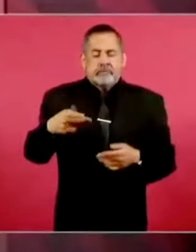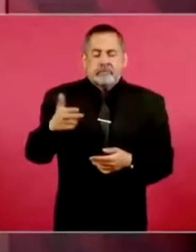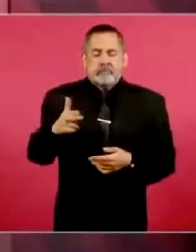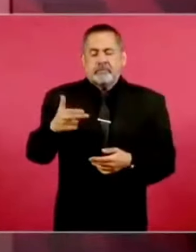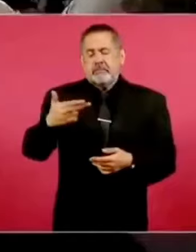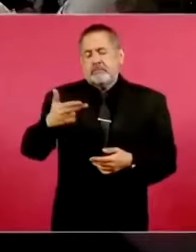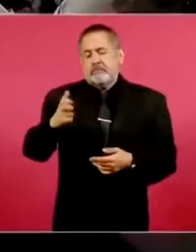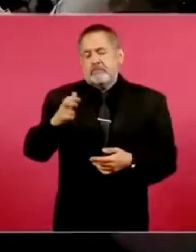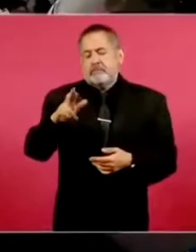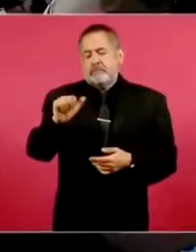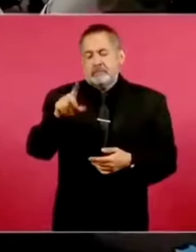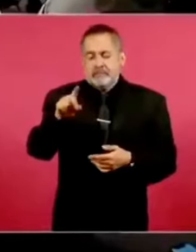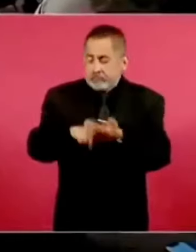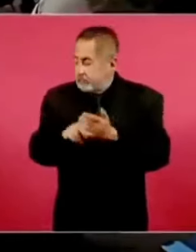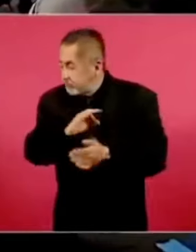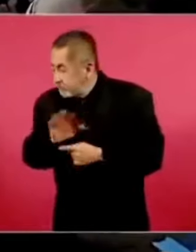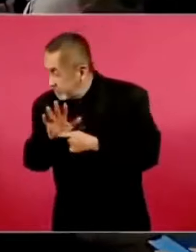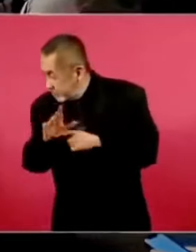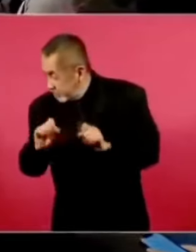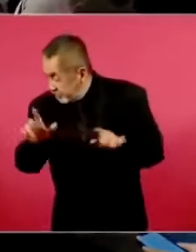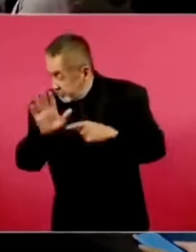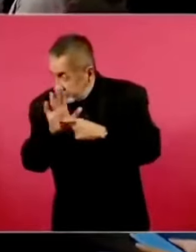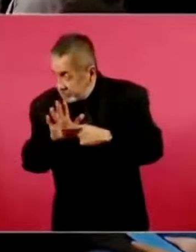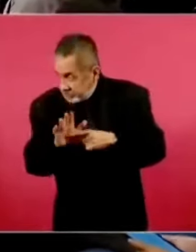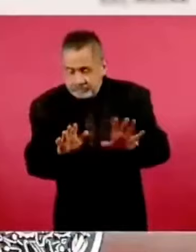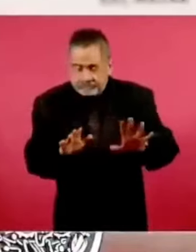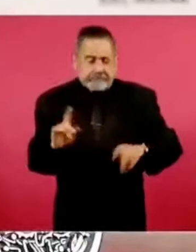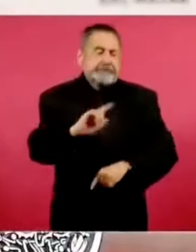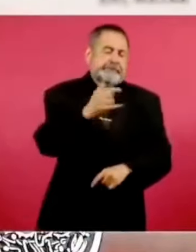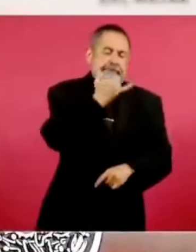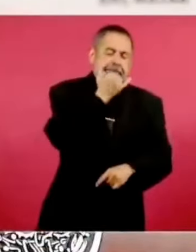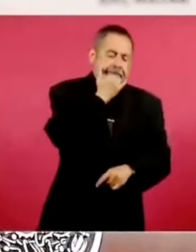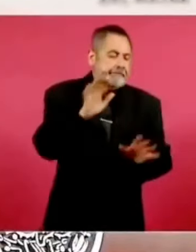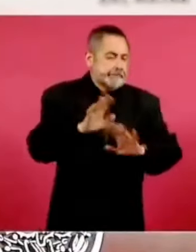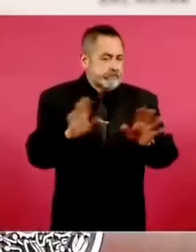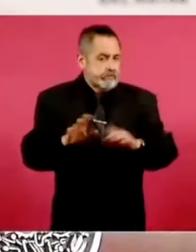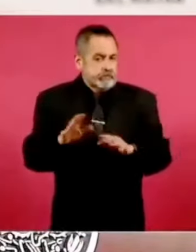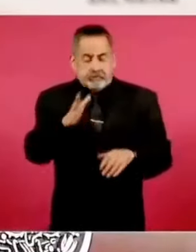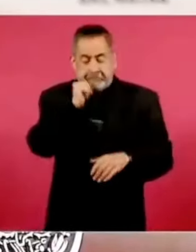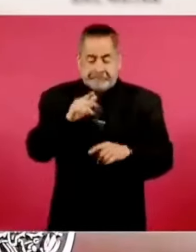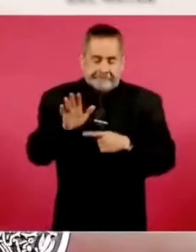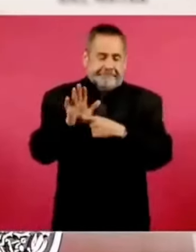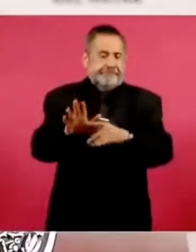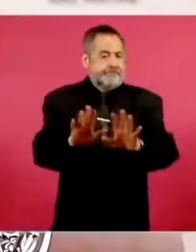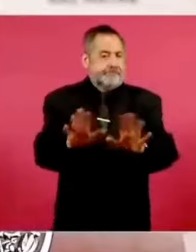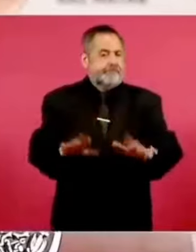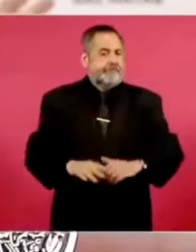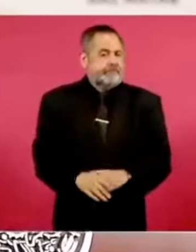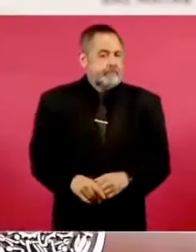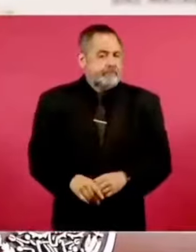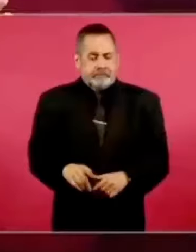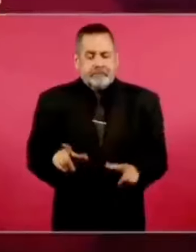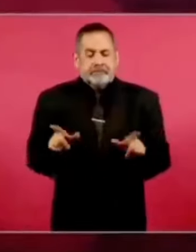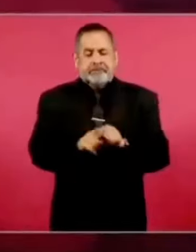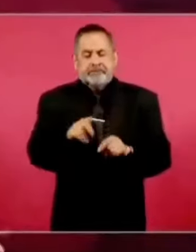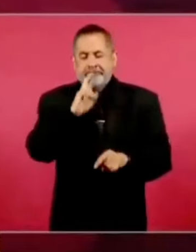¿Lo puedo poner o no? No, ¿verdad? No, no, ya no puedo. No.